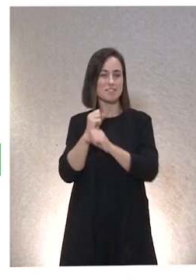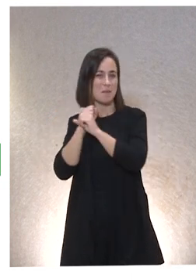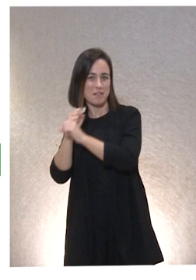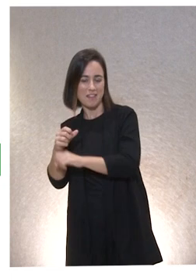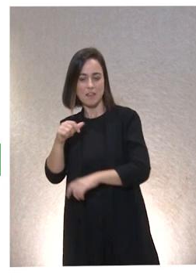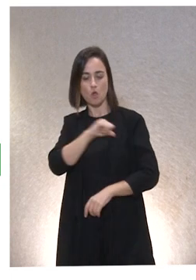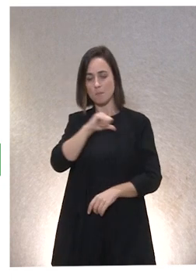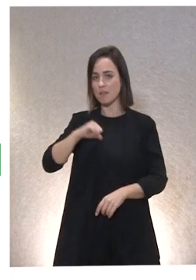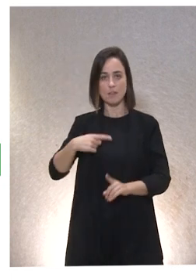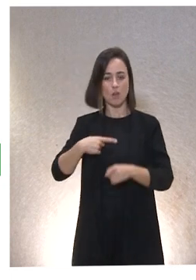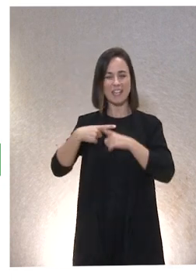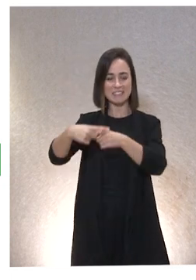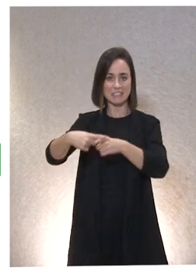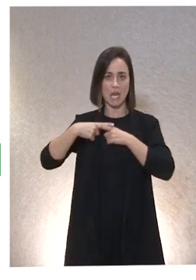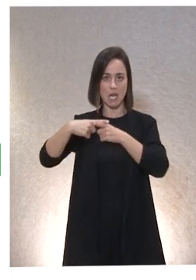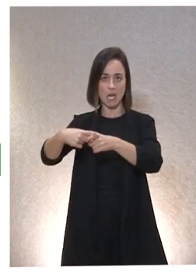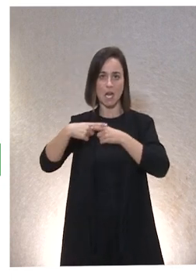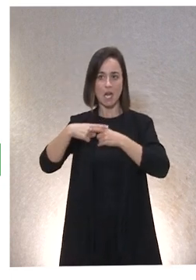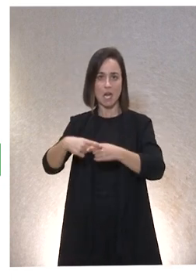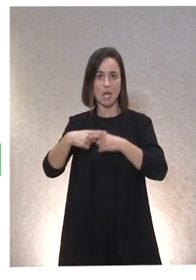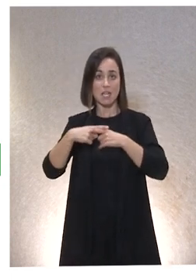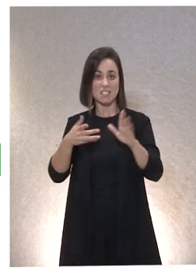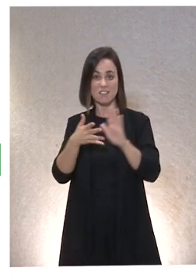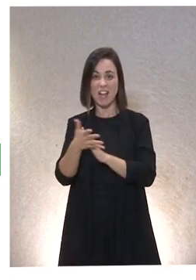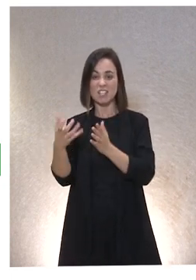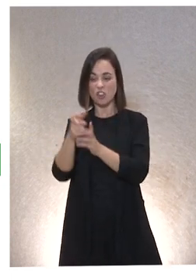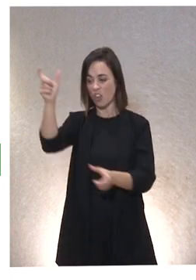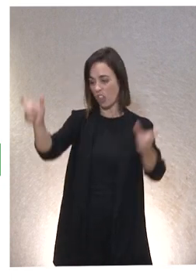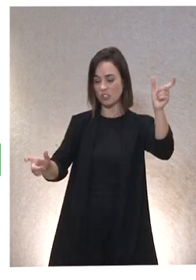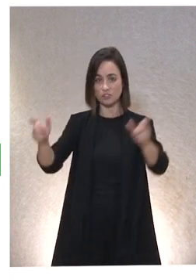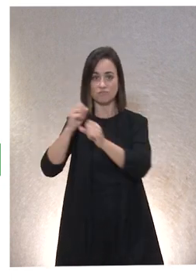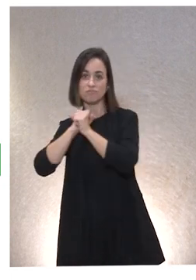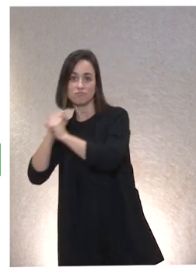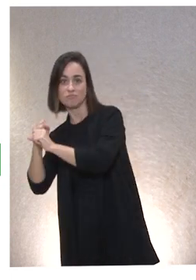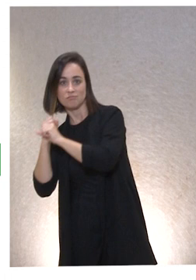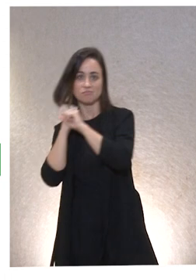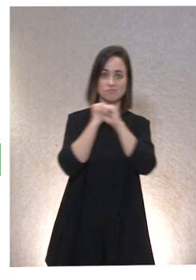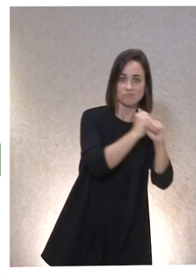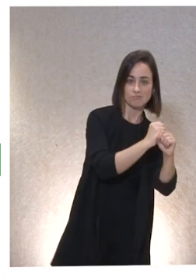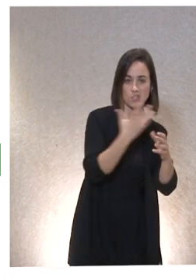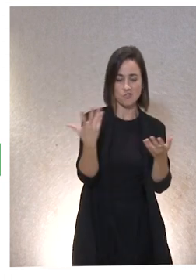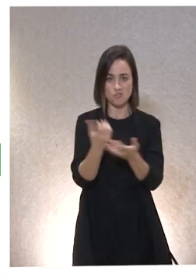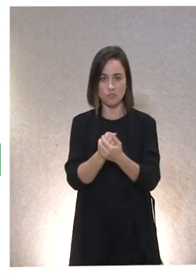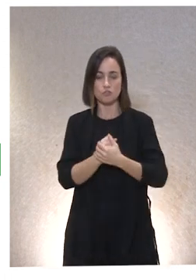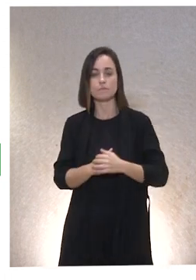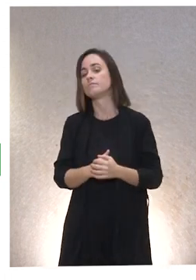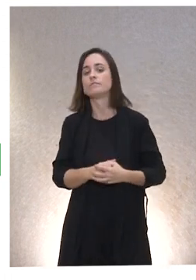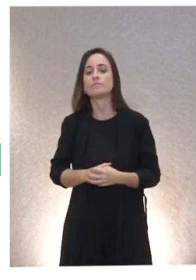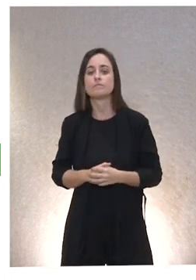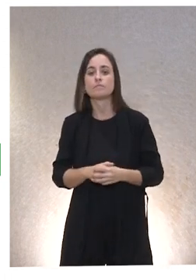dependencia. Es la interdependencia, aunque variable en su concreción. podemos pensar que el bebé,